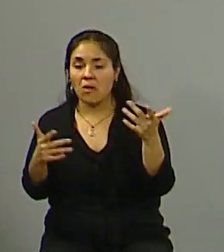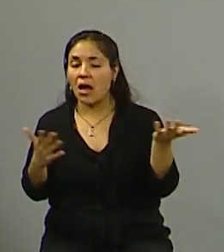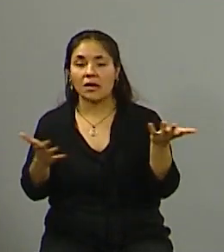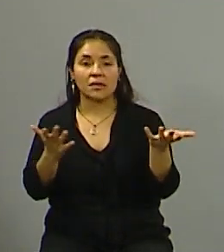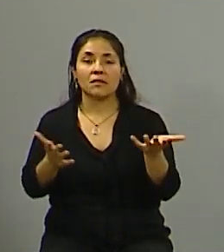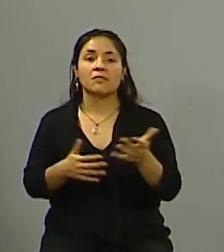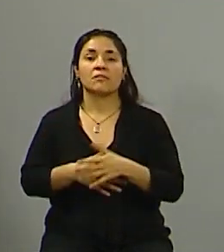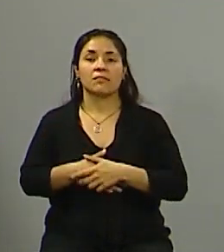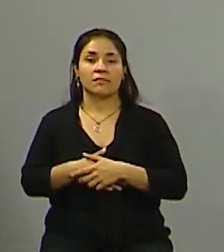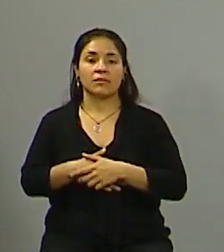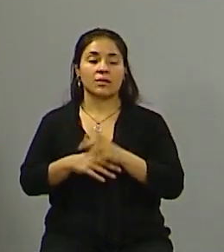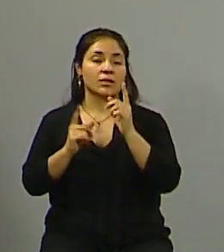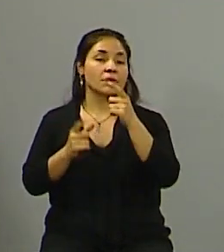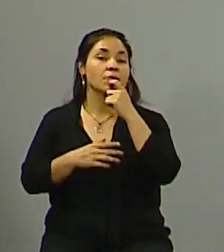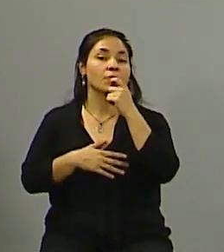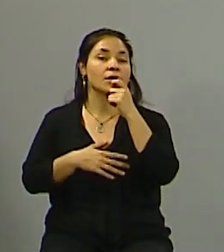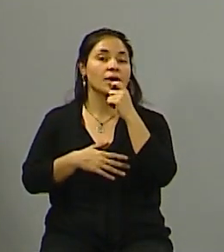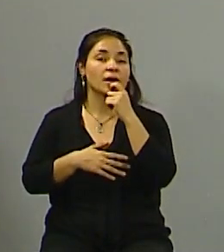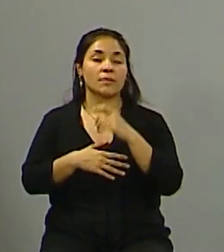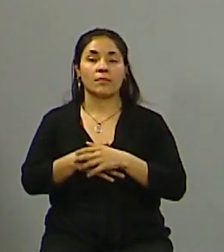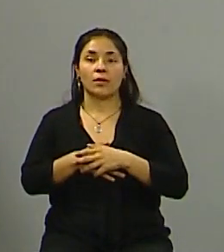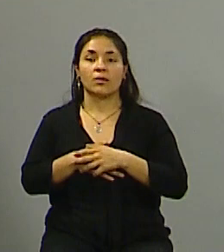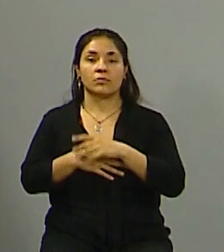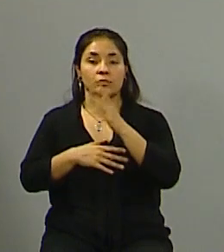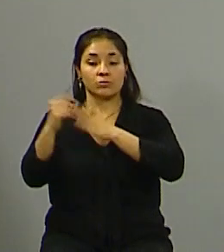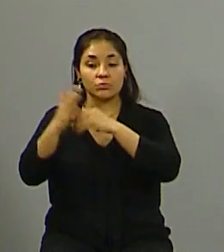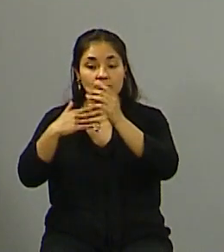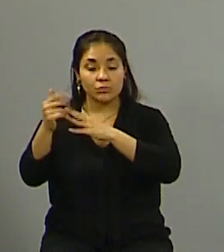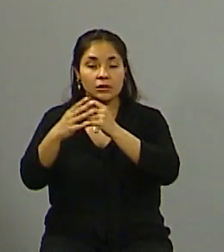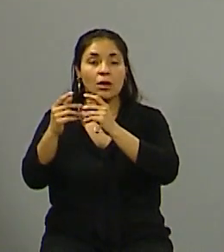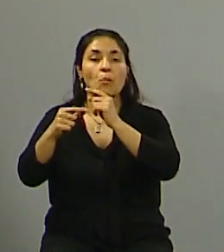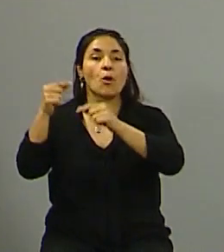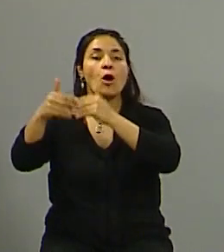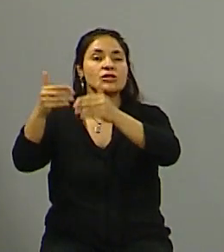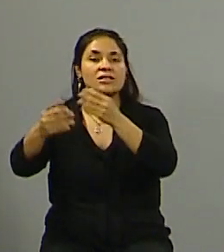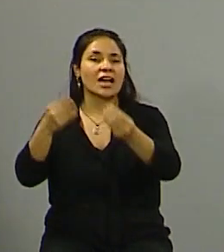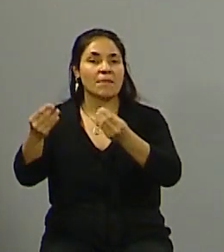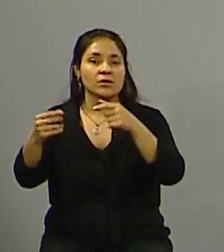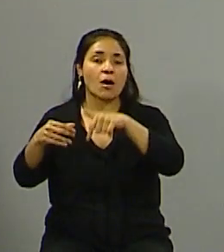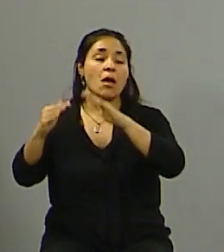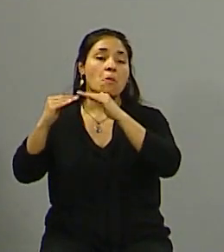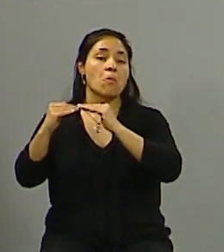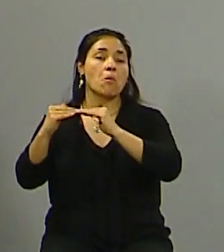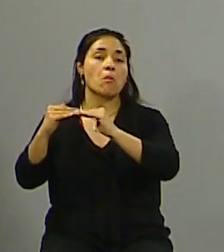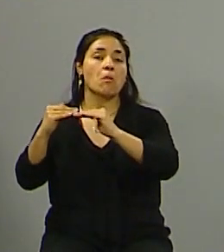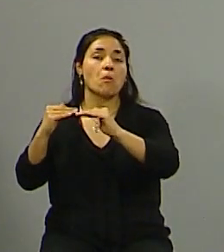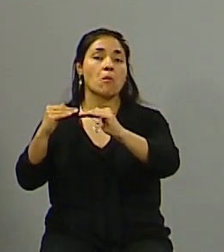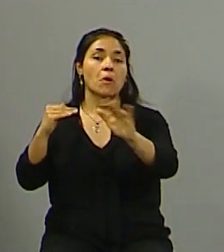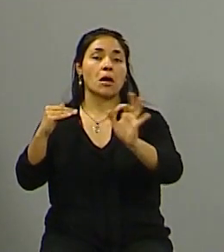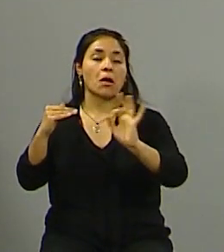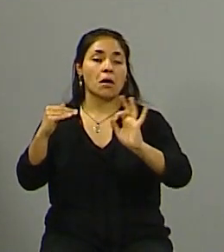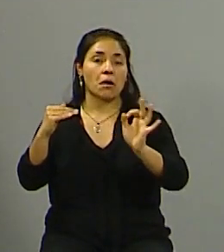la higiene urbana y aquellas que estaban que estaban en proceso ¿qué pasó con esas obras? se abandonaron están todas paralizadas